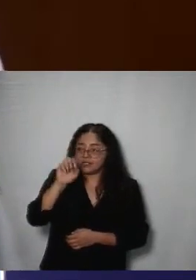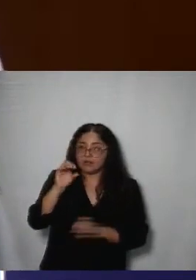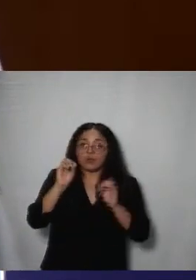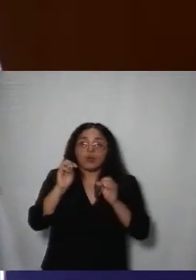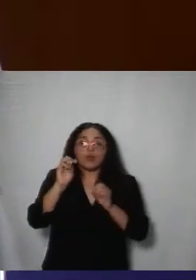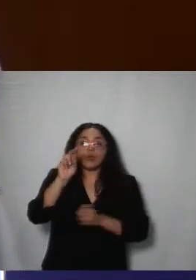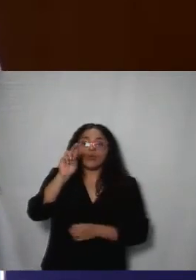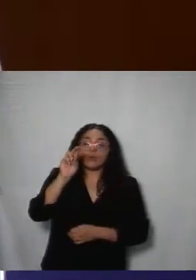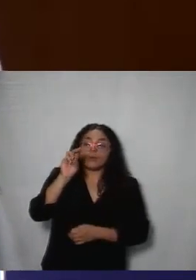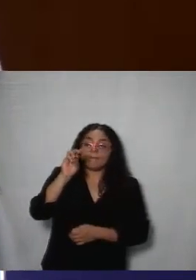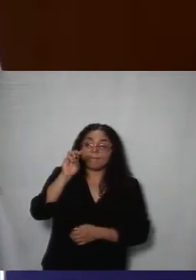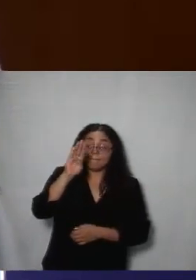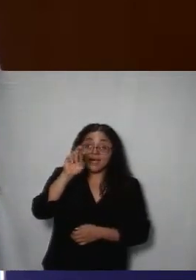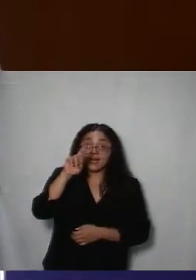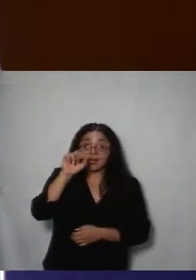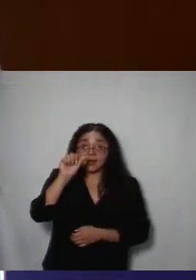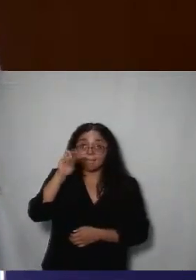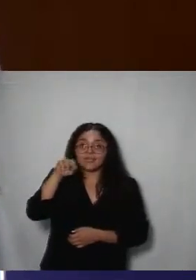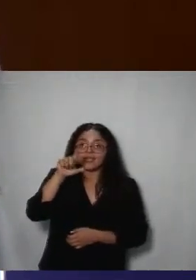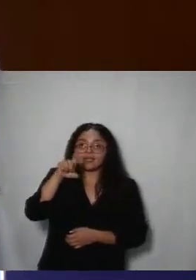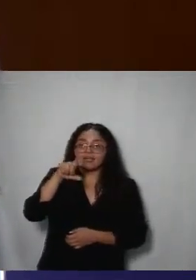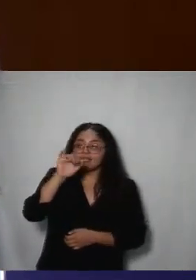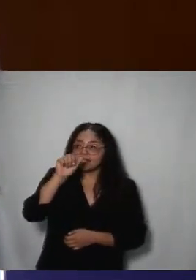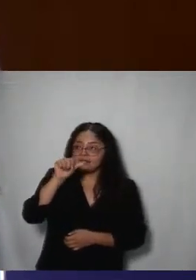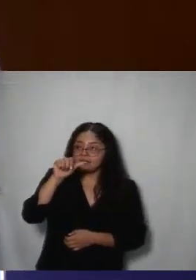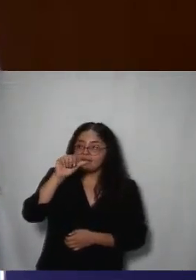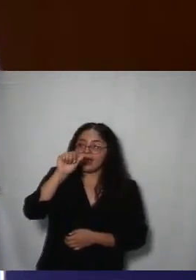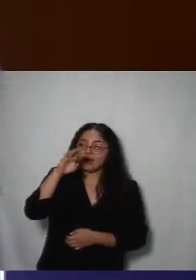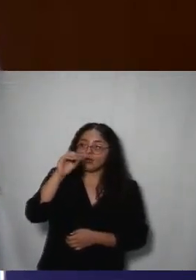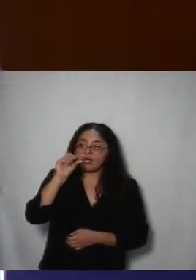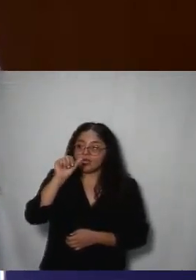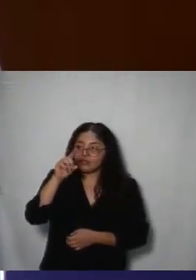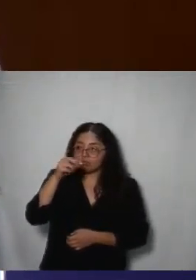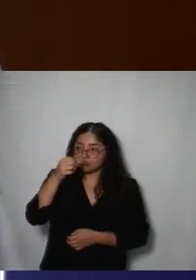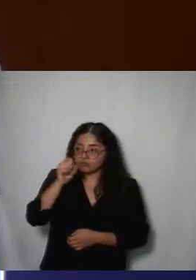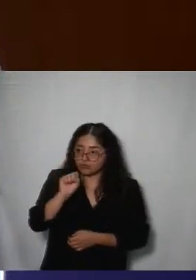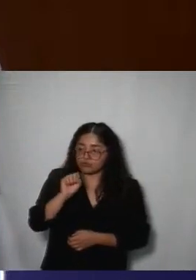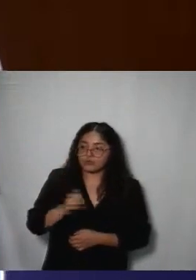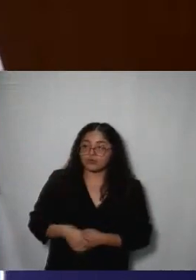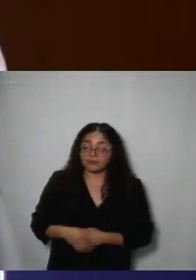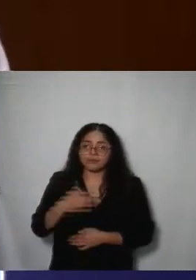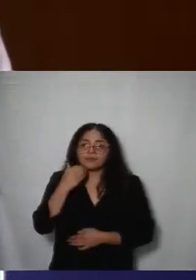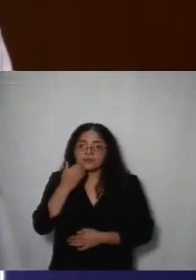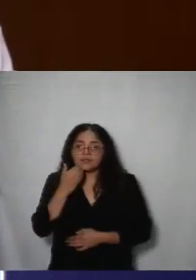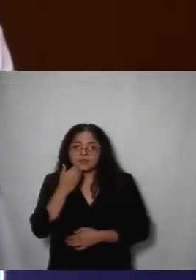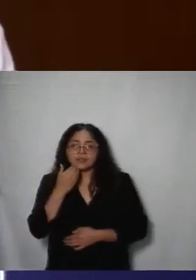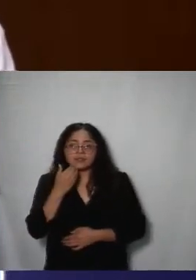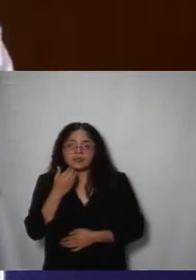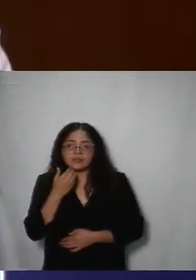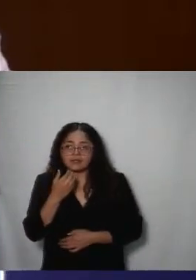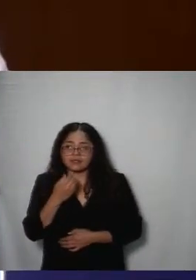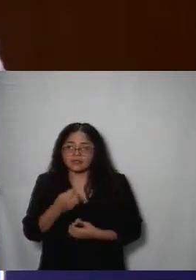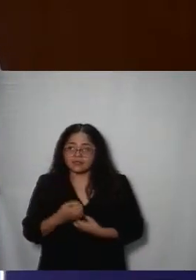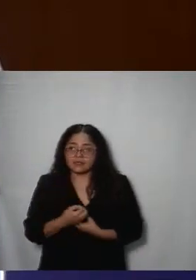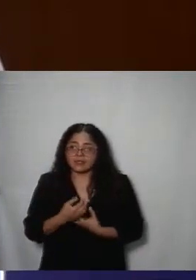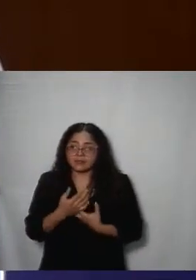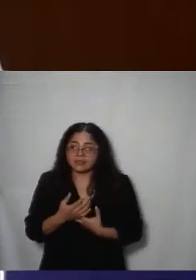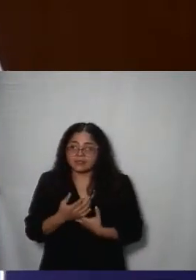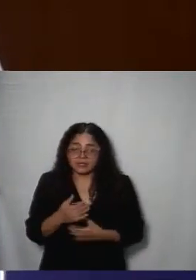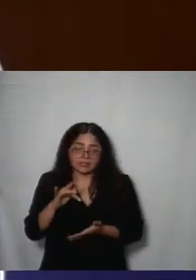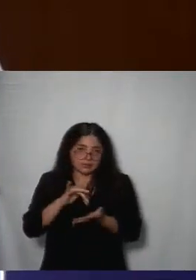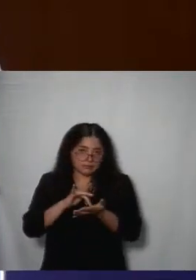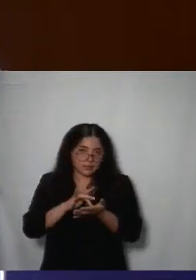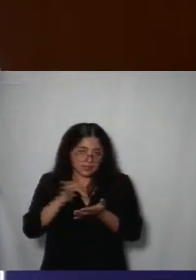Millenium de la Barra Mexicana de Abogados así que pues nuevamente aprovechar el agradecimiento por la oportunidad